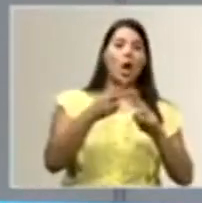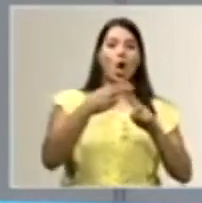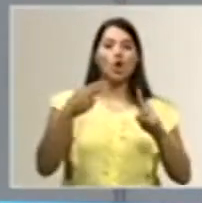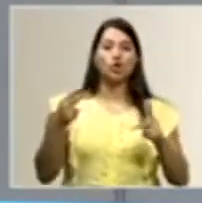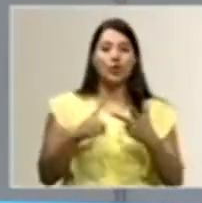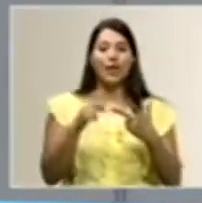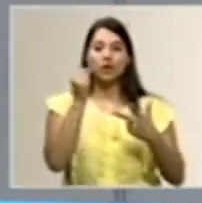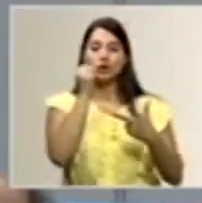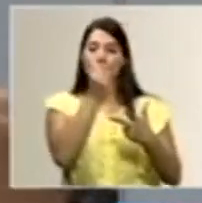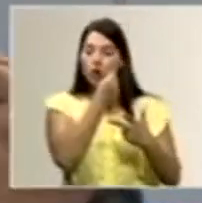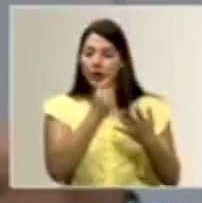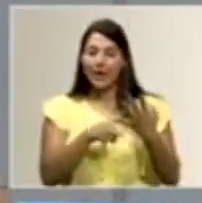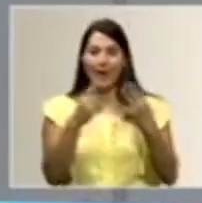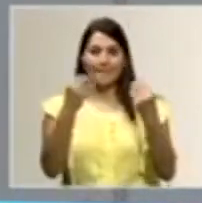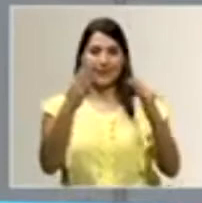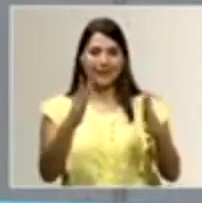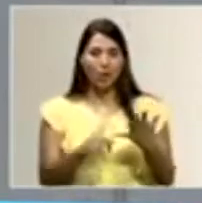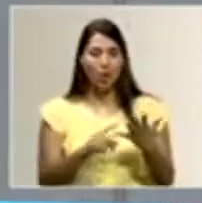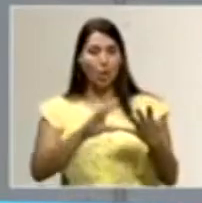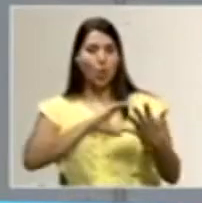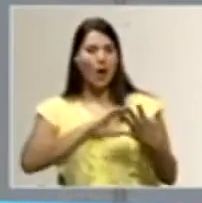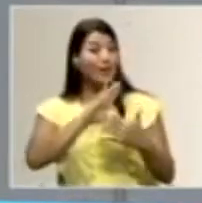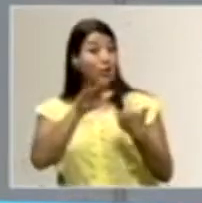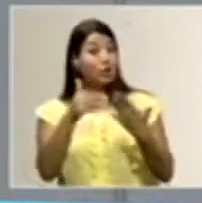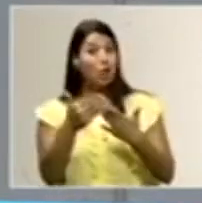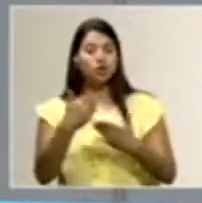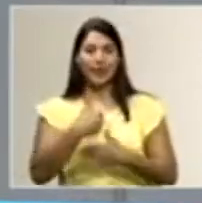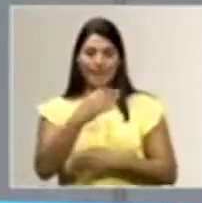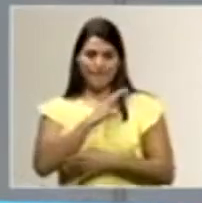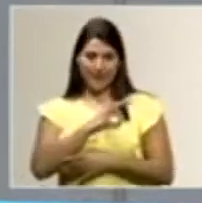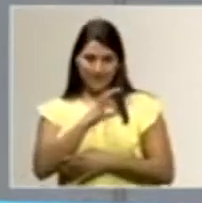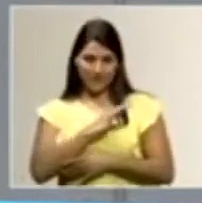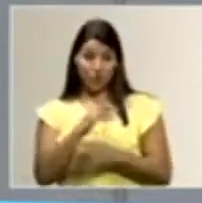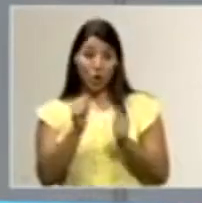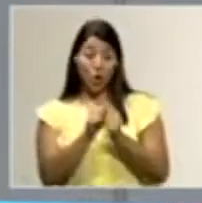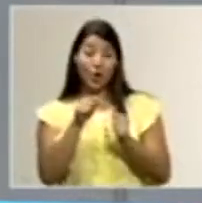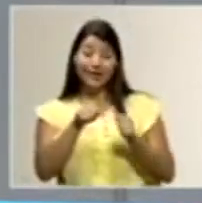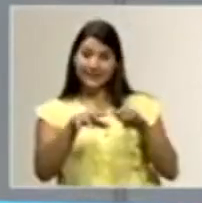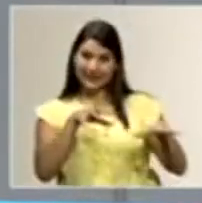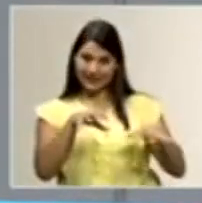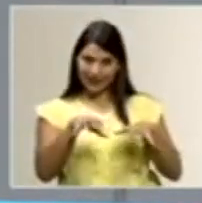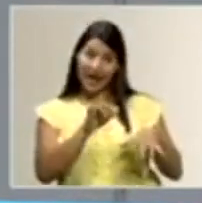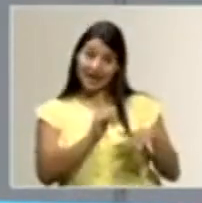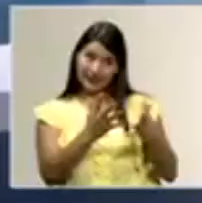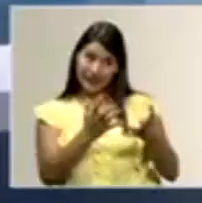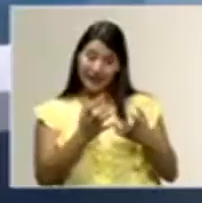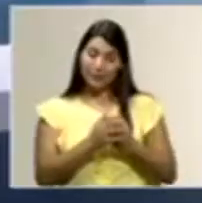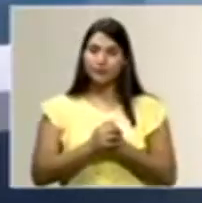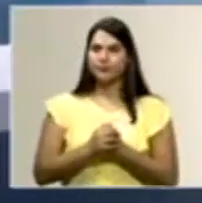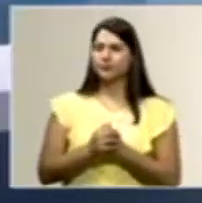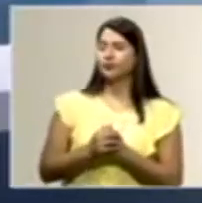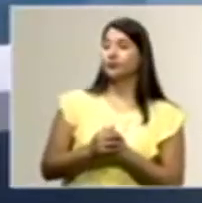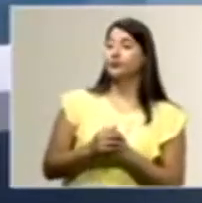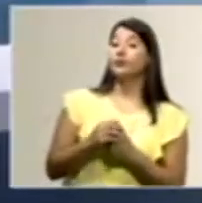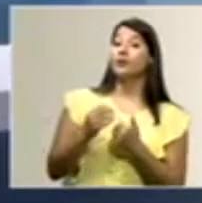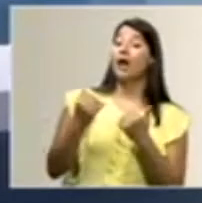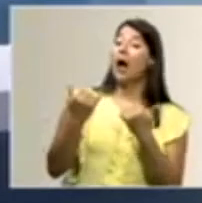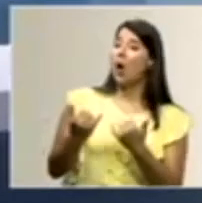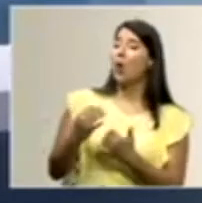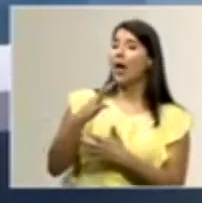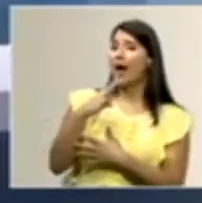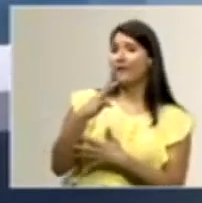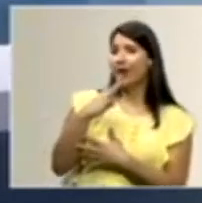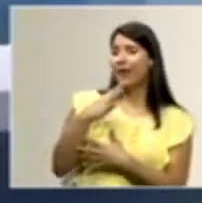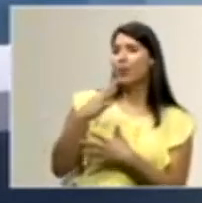soda, el vendedor, el guarda, todos se van a ver beneficiados, que es lo que queremos, ¿verdad?, esa es la idea. Don Randal, precisamente hablando